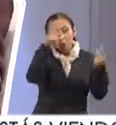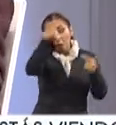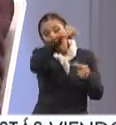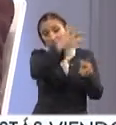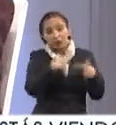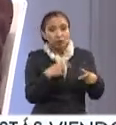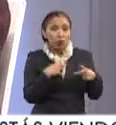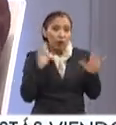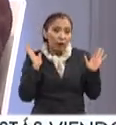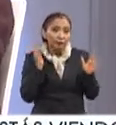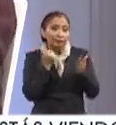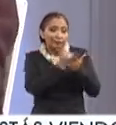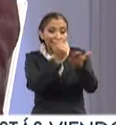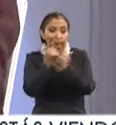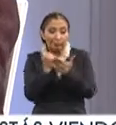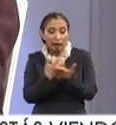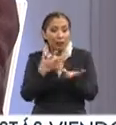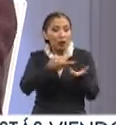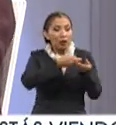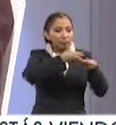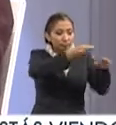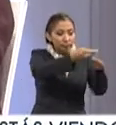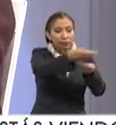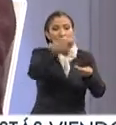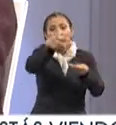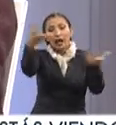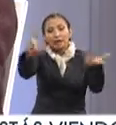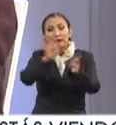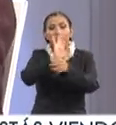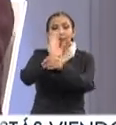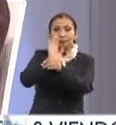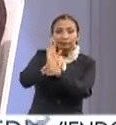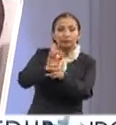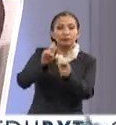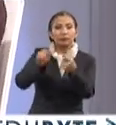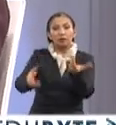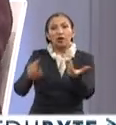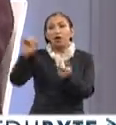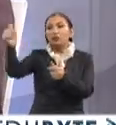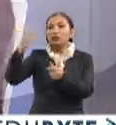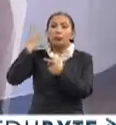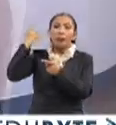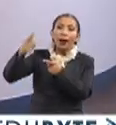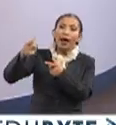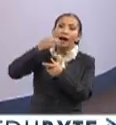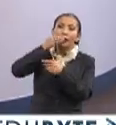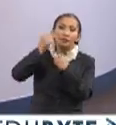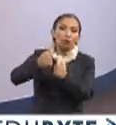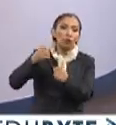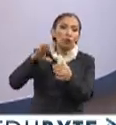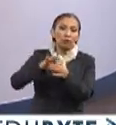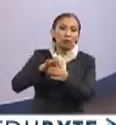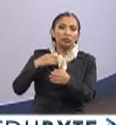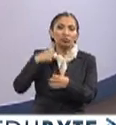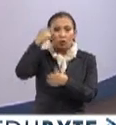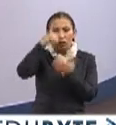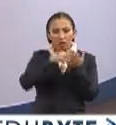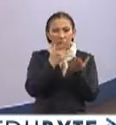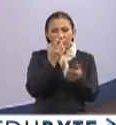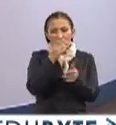actores en el proceso, al distribuidor, al exhibidor, asegurar condiciones de exhibición para el cine mexicano. Pero creo que falta